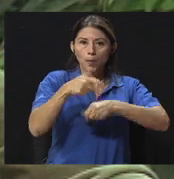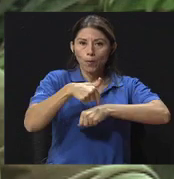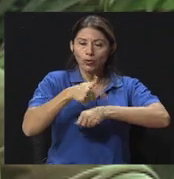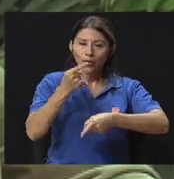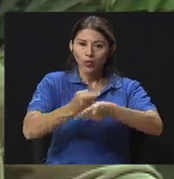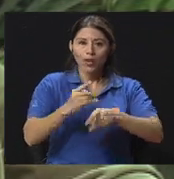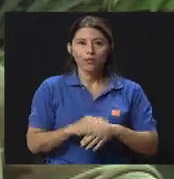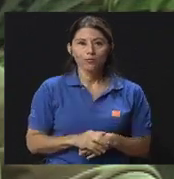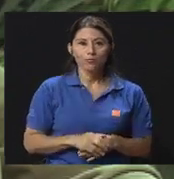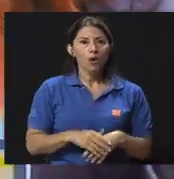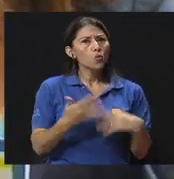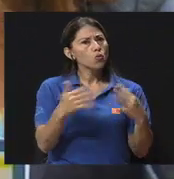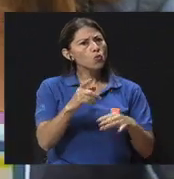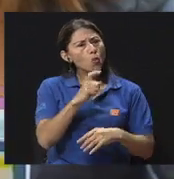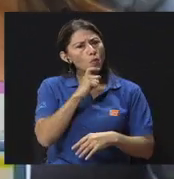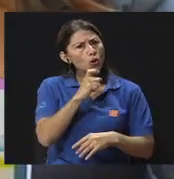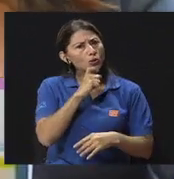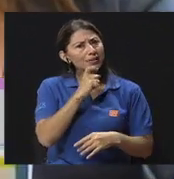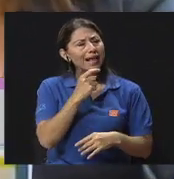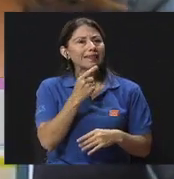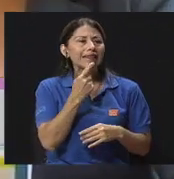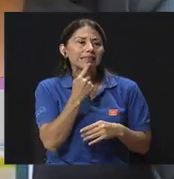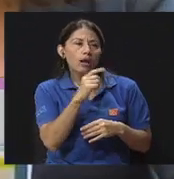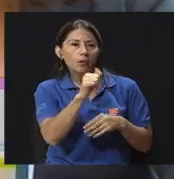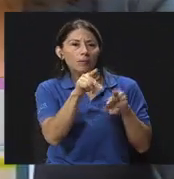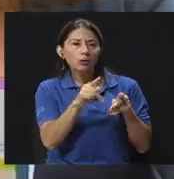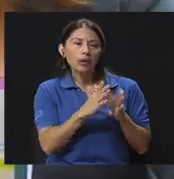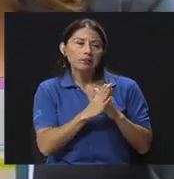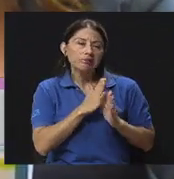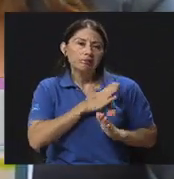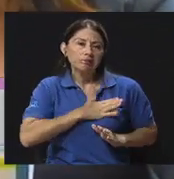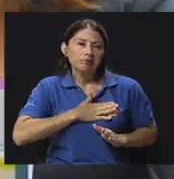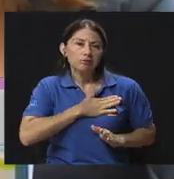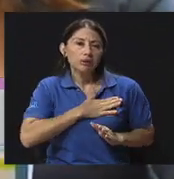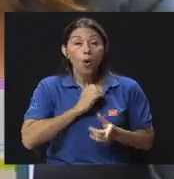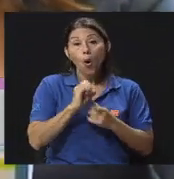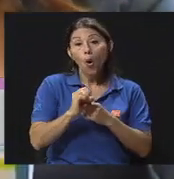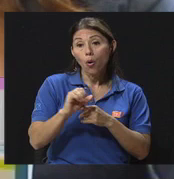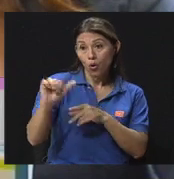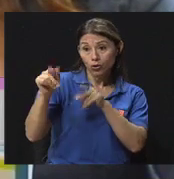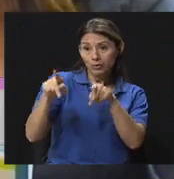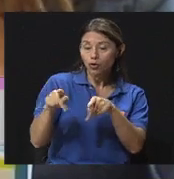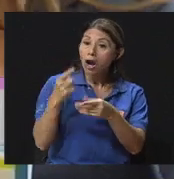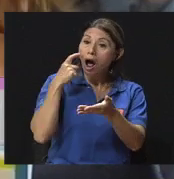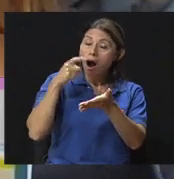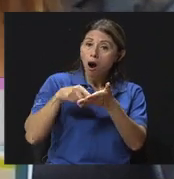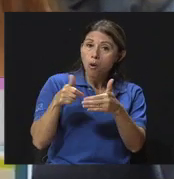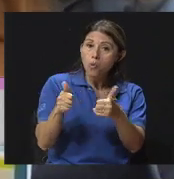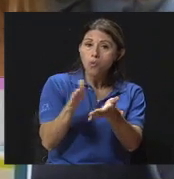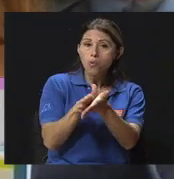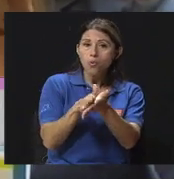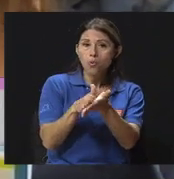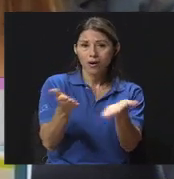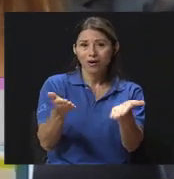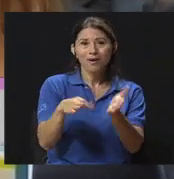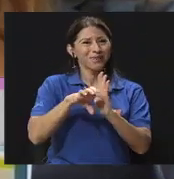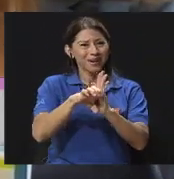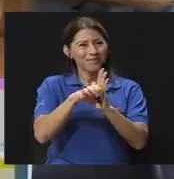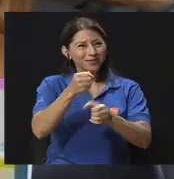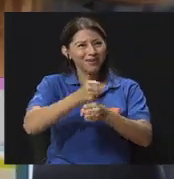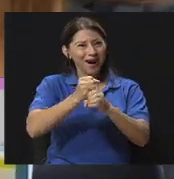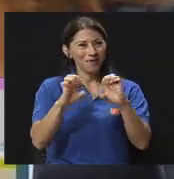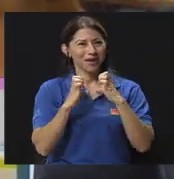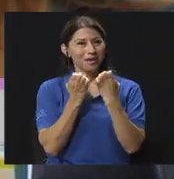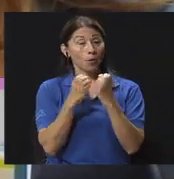pedir disculpas y también dar mérito a aquellas personas que, más cuando se trabaja en equipo, menciono mucho el campo de medicina, ¿verdad? Como